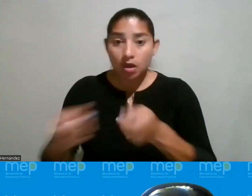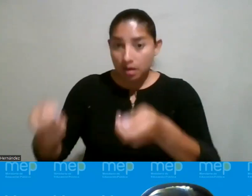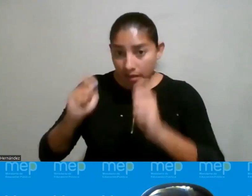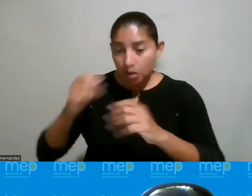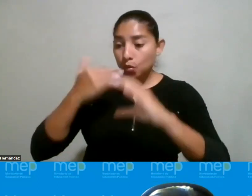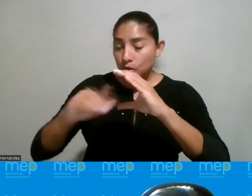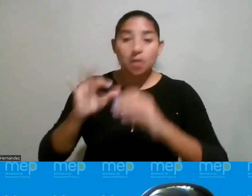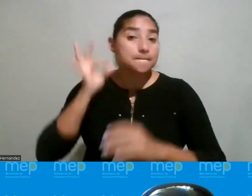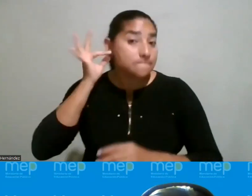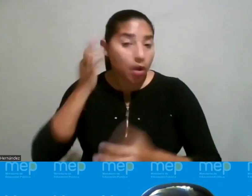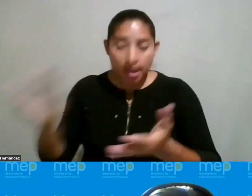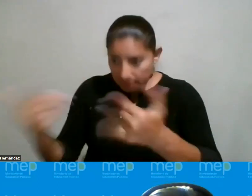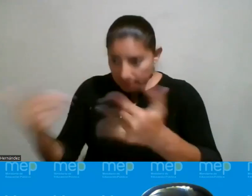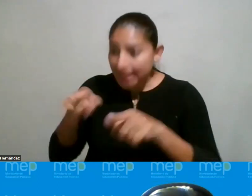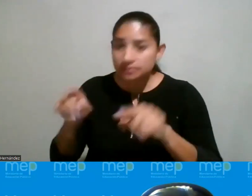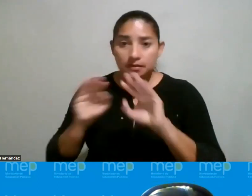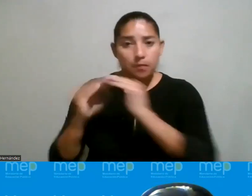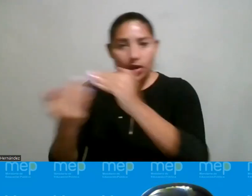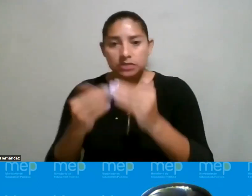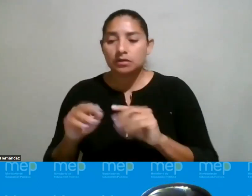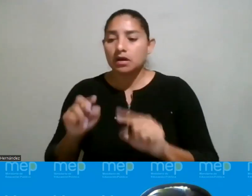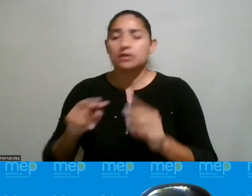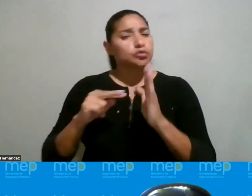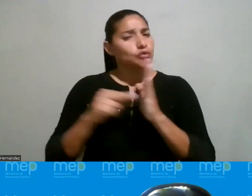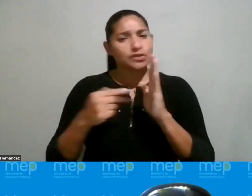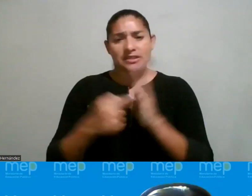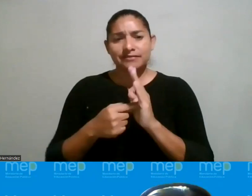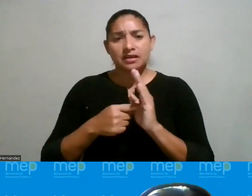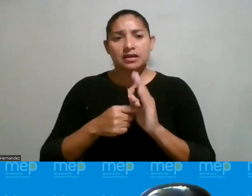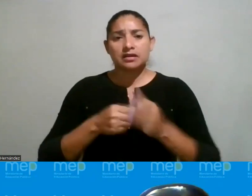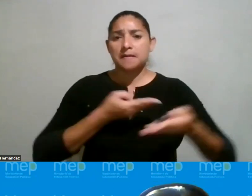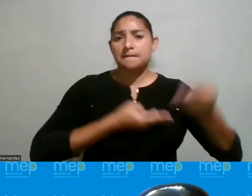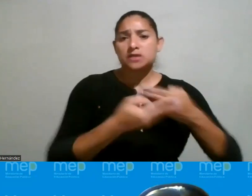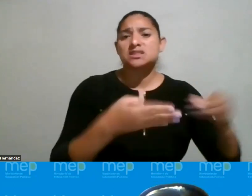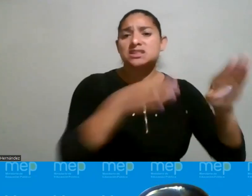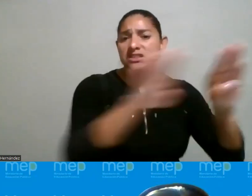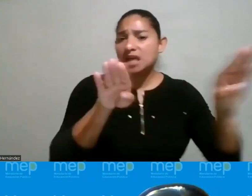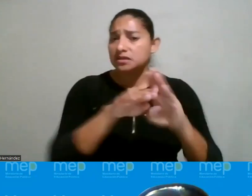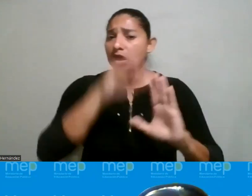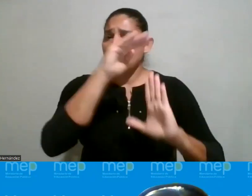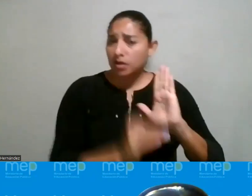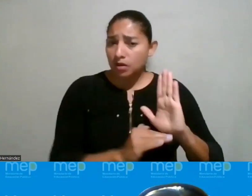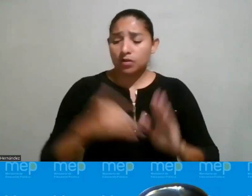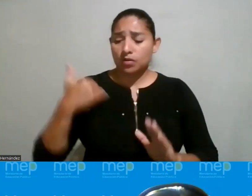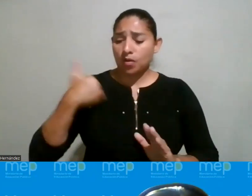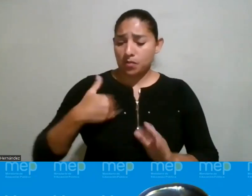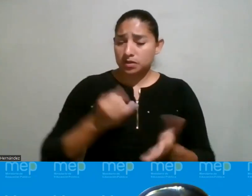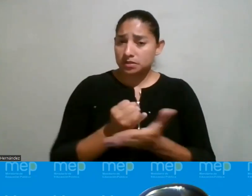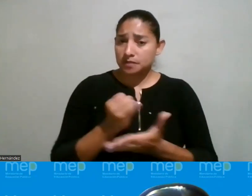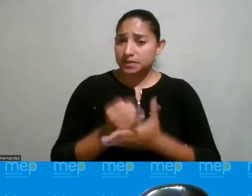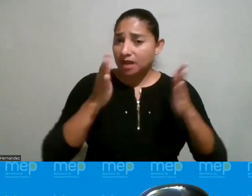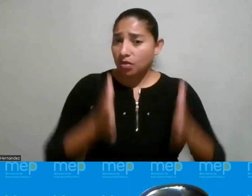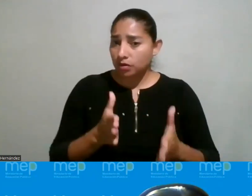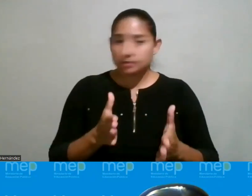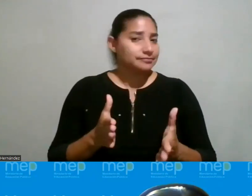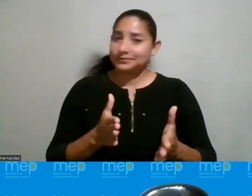mujeres y eso no significa que el mercado laboral se reciba a los hombres investigadores sino que